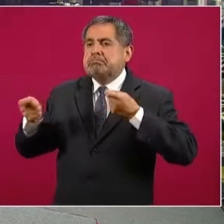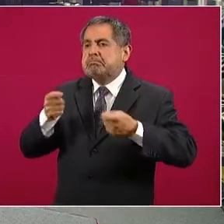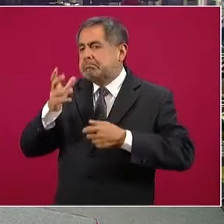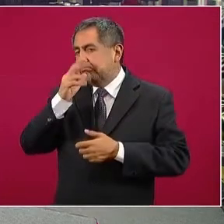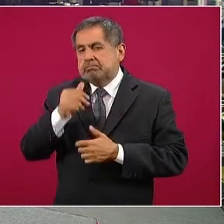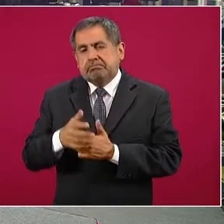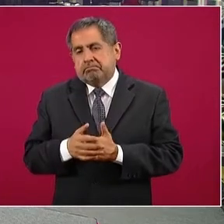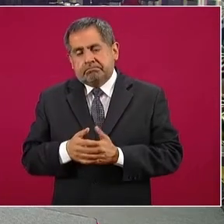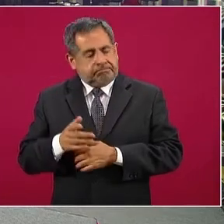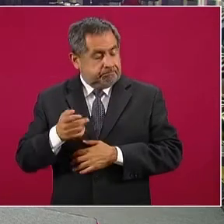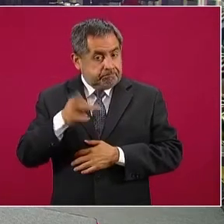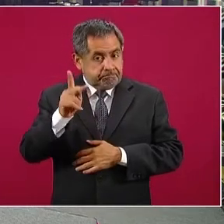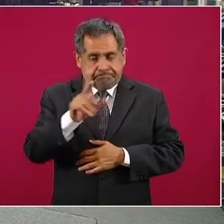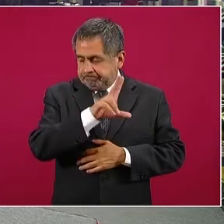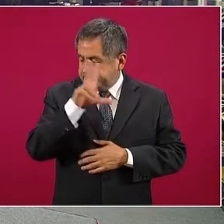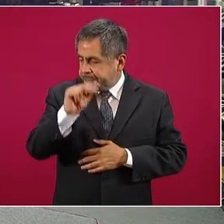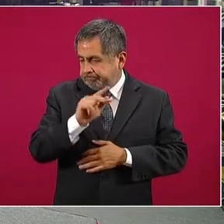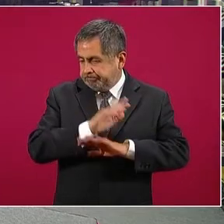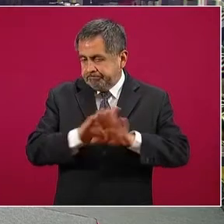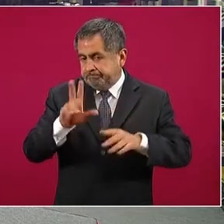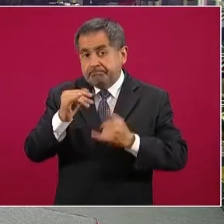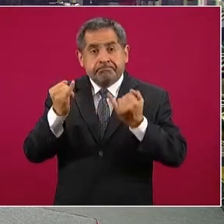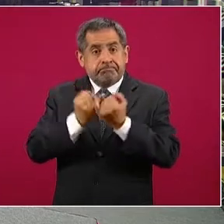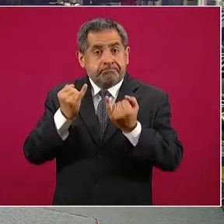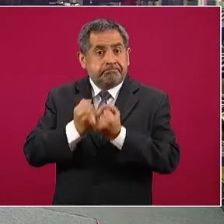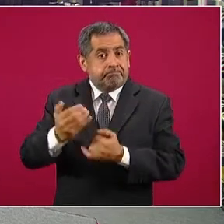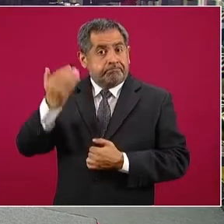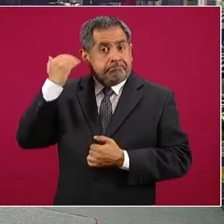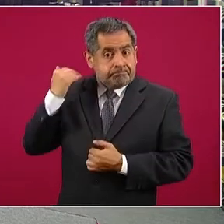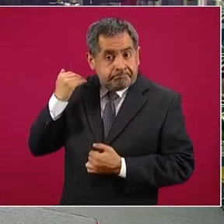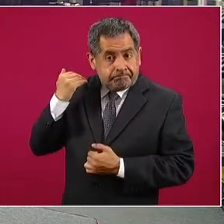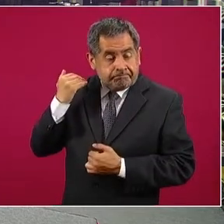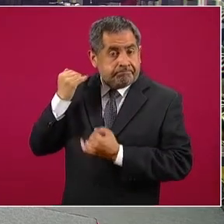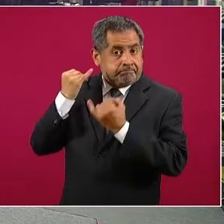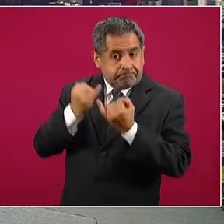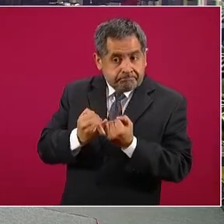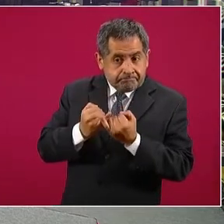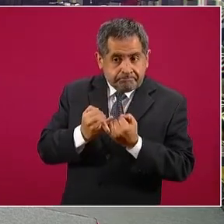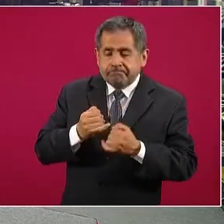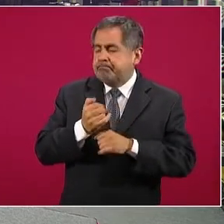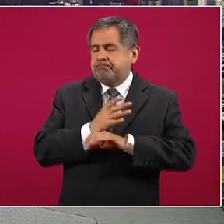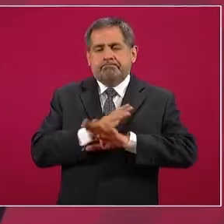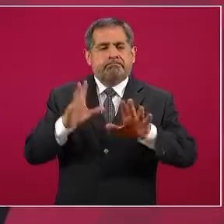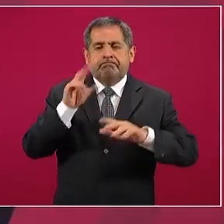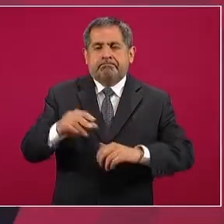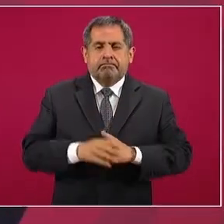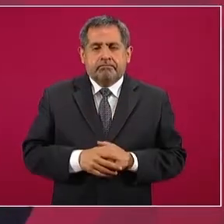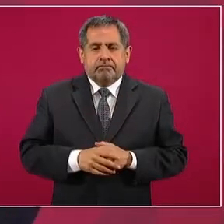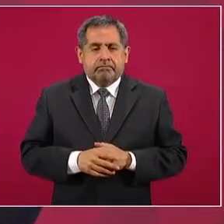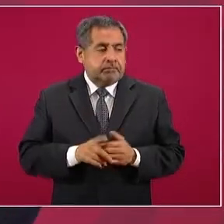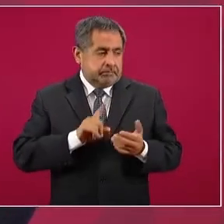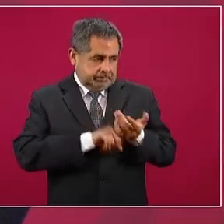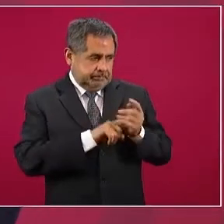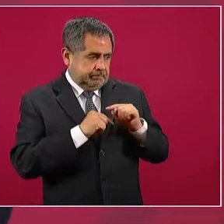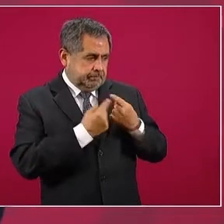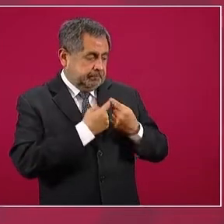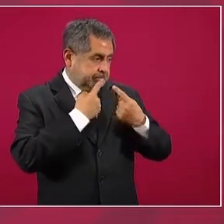no, ya no es lo de antes, de que a ver, nos ponemos de acuerdo